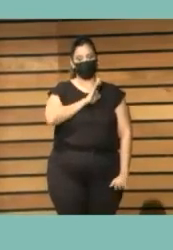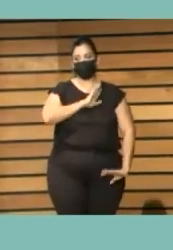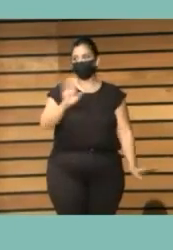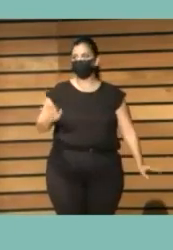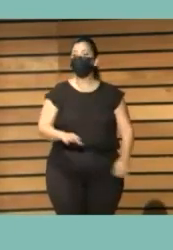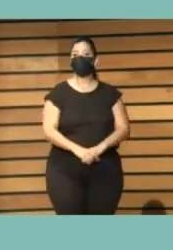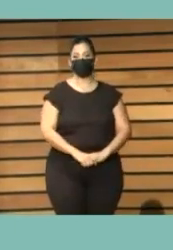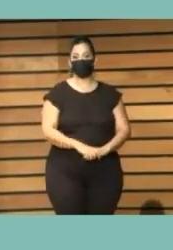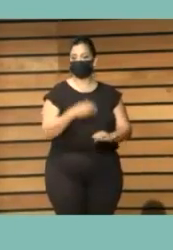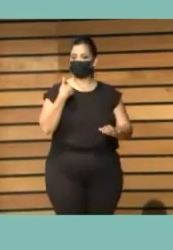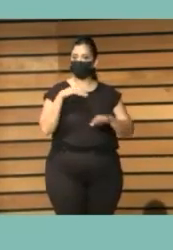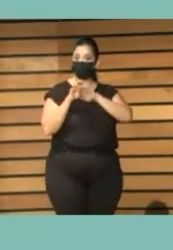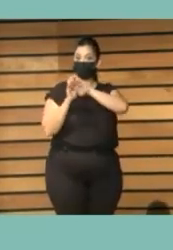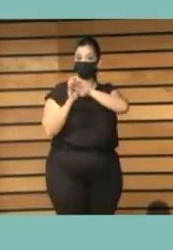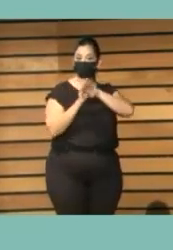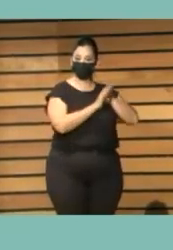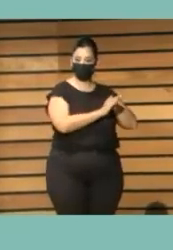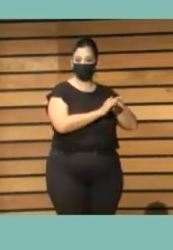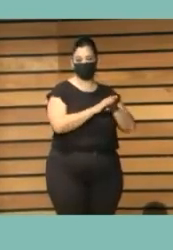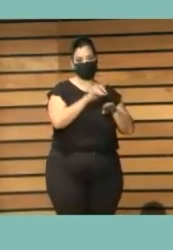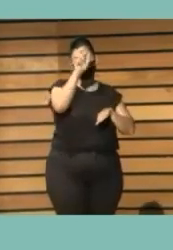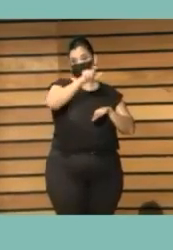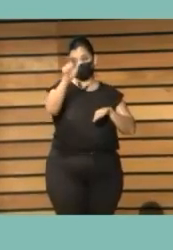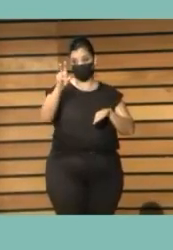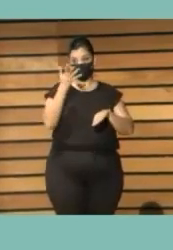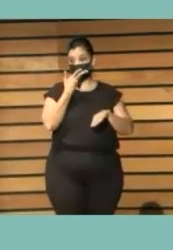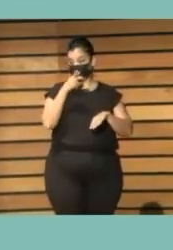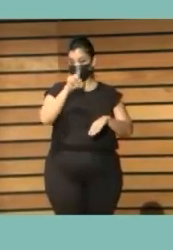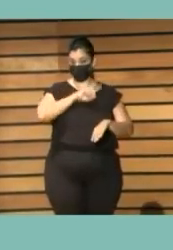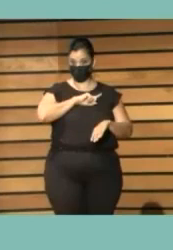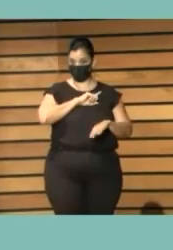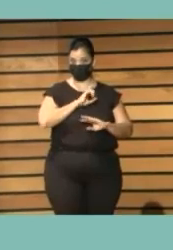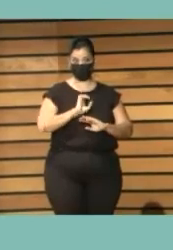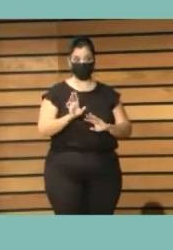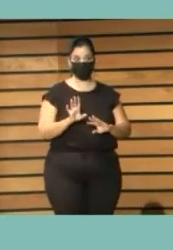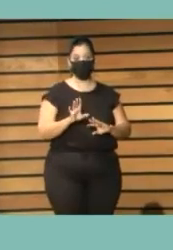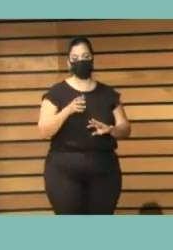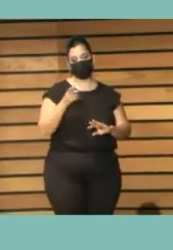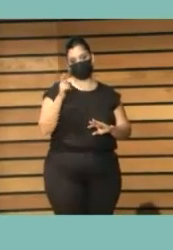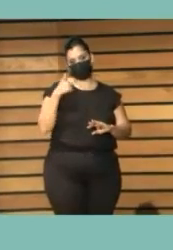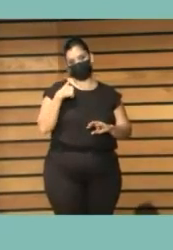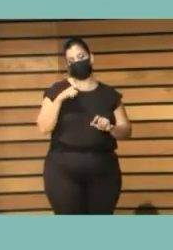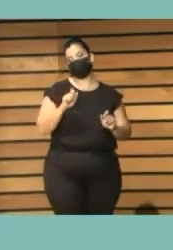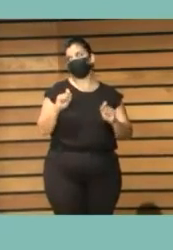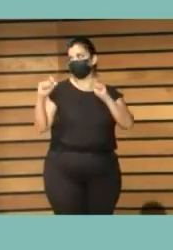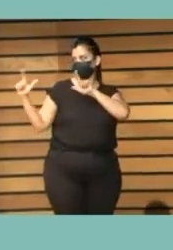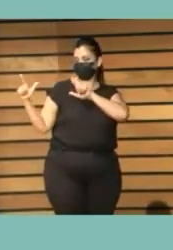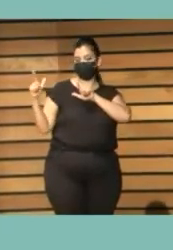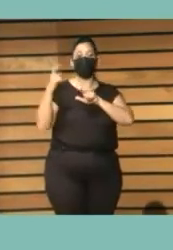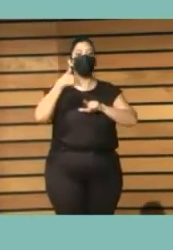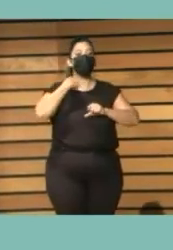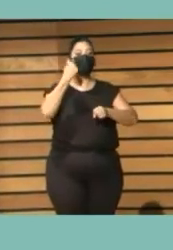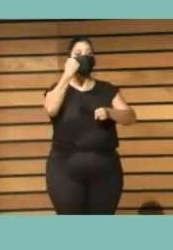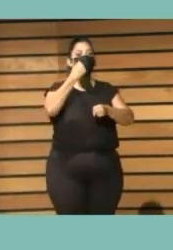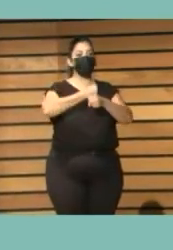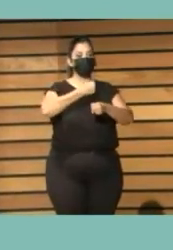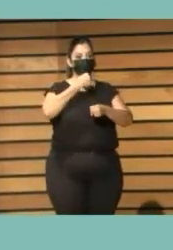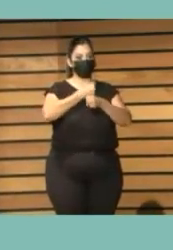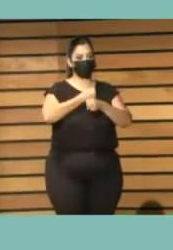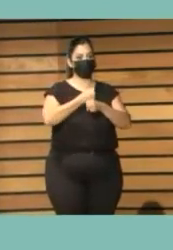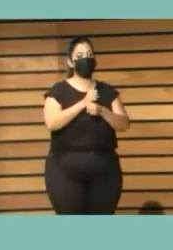para las personas que no me conozcan, sitúo lo que voy a presentar. Yo trabajo en una